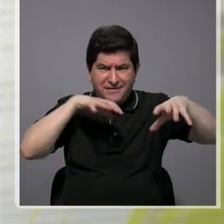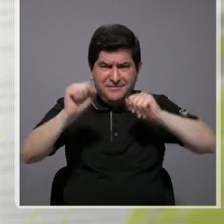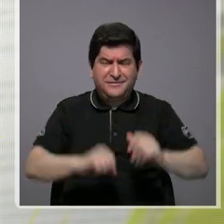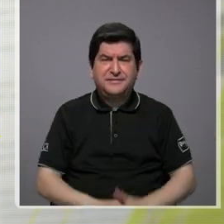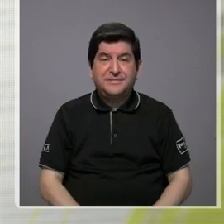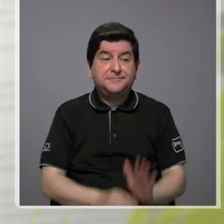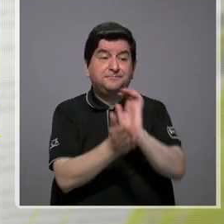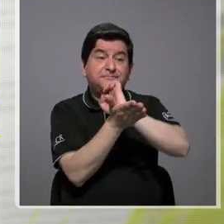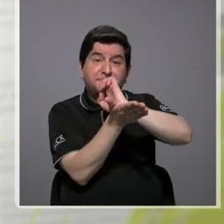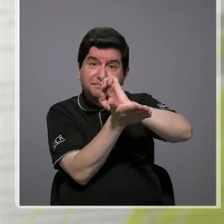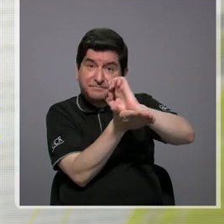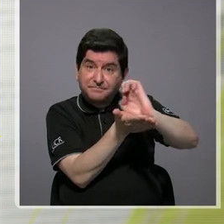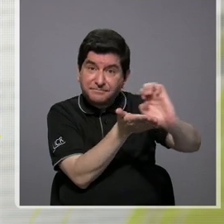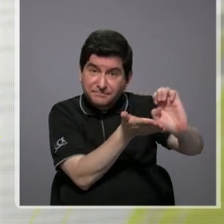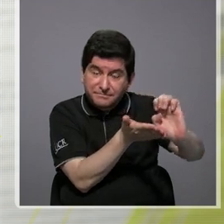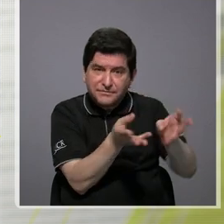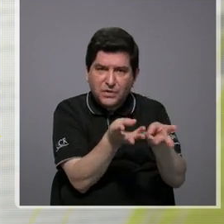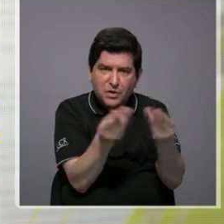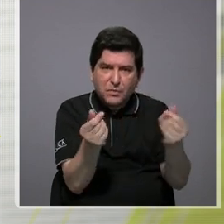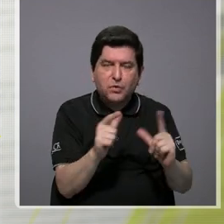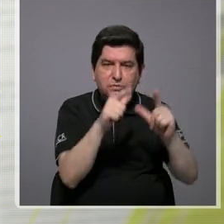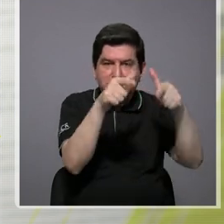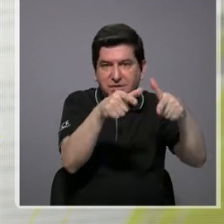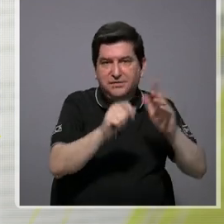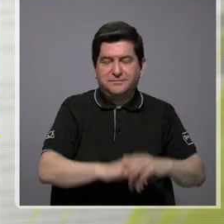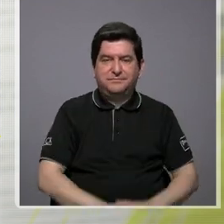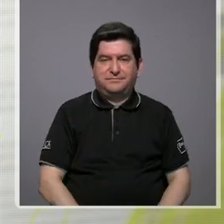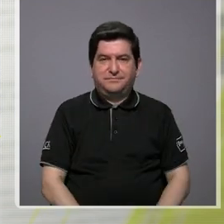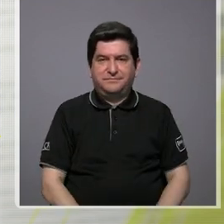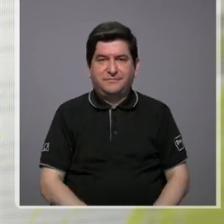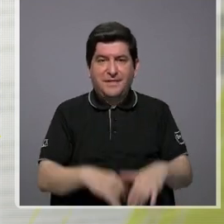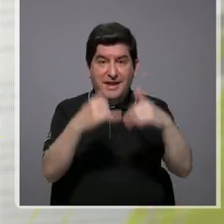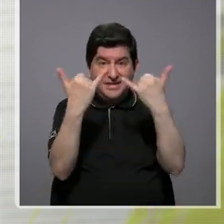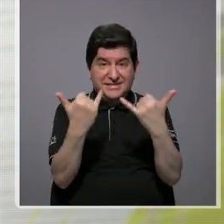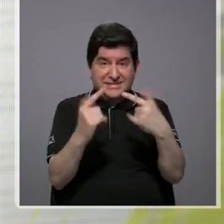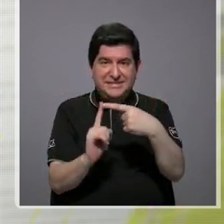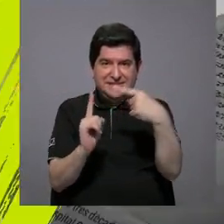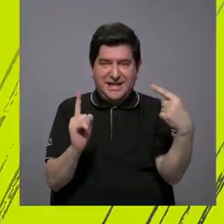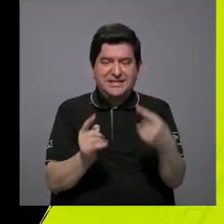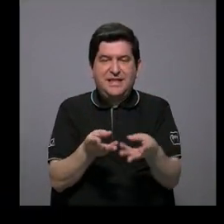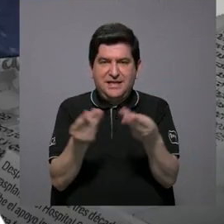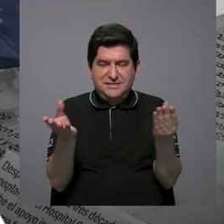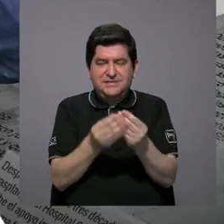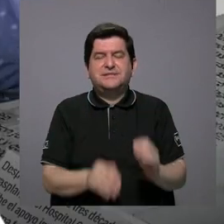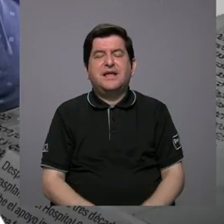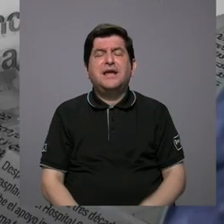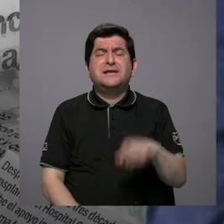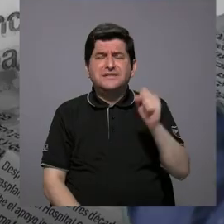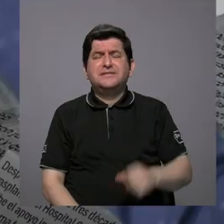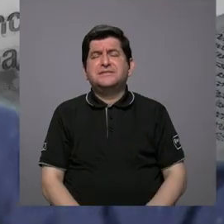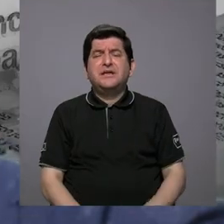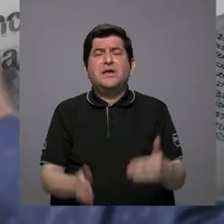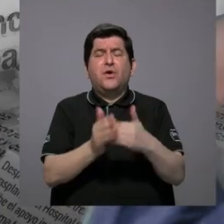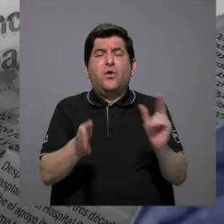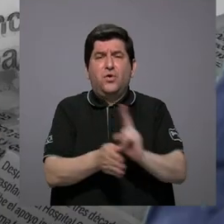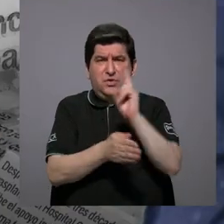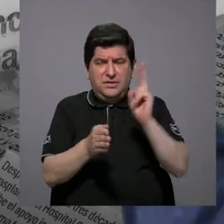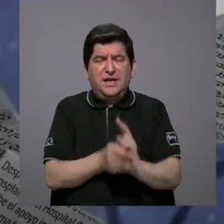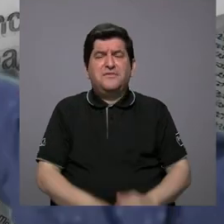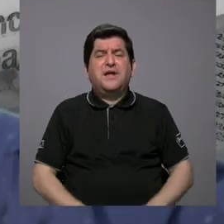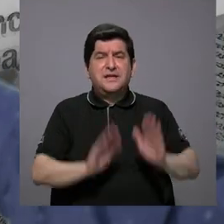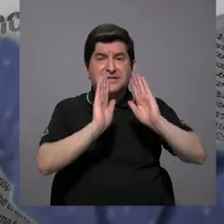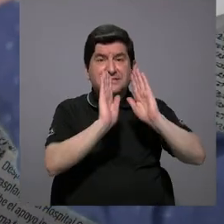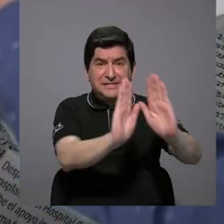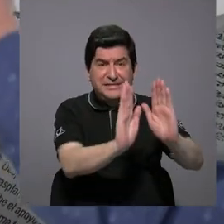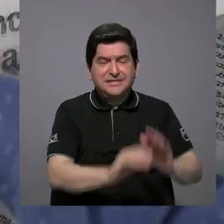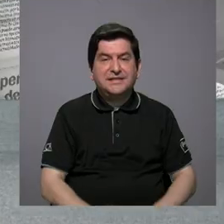evitar que se generen desechos. Sí, o reutilizar, rechazar, las cuatro, tres,